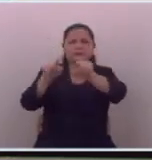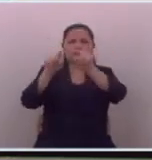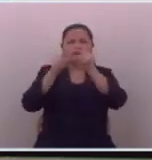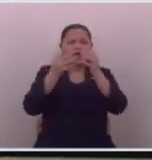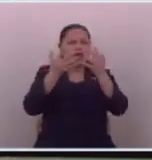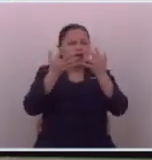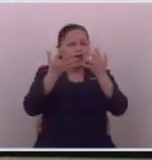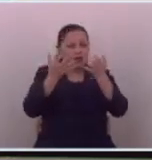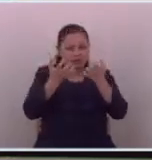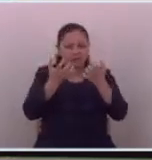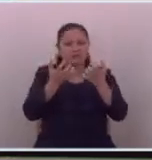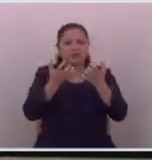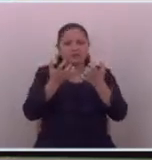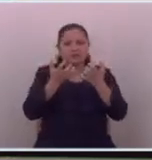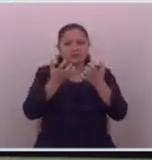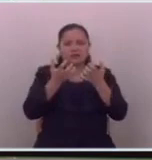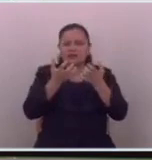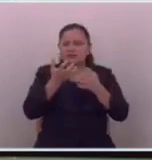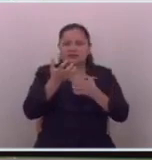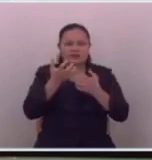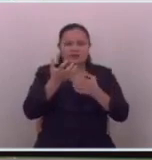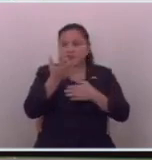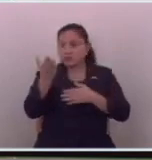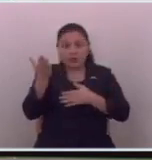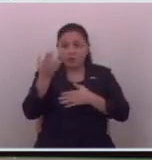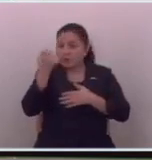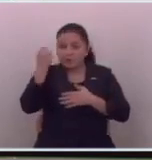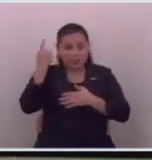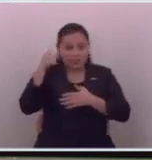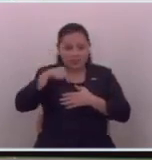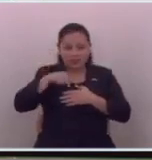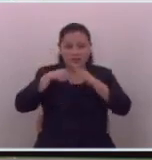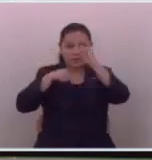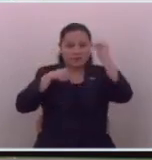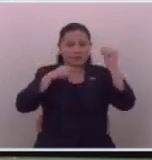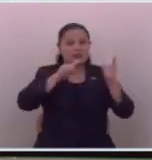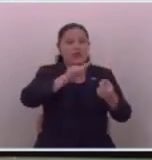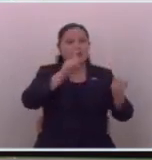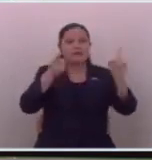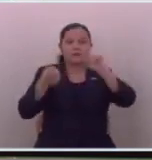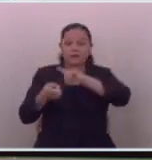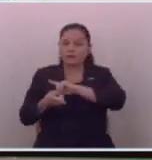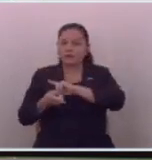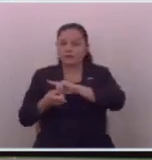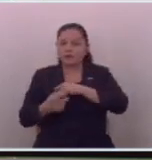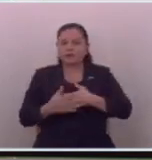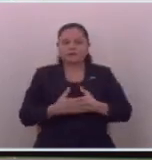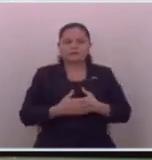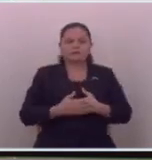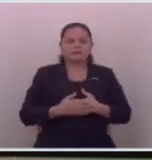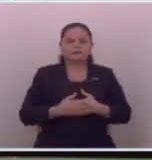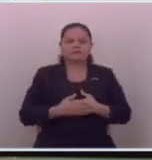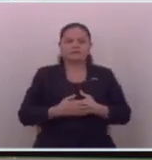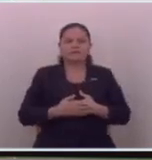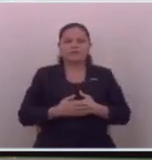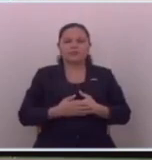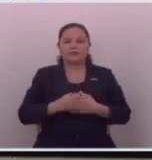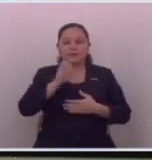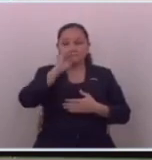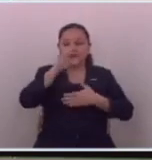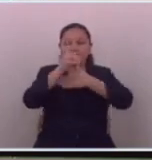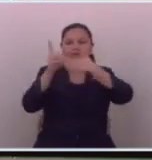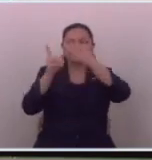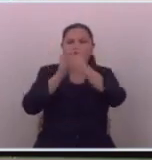queriendo que siguen sin entender que este país ya cambió lo decía el